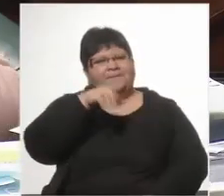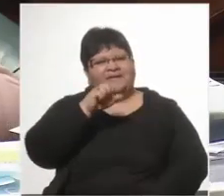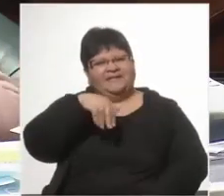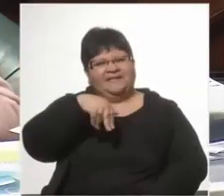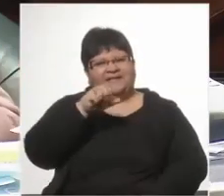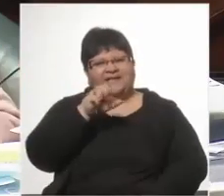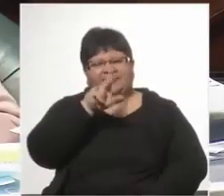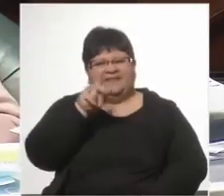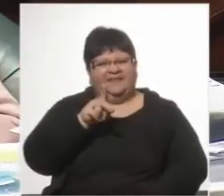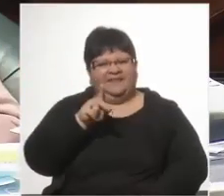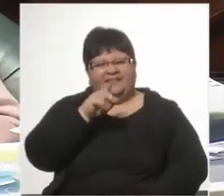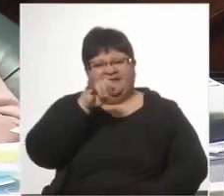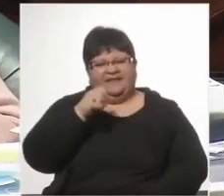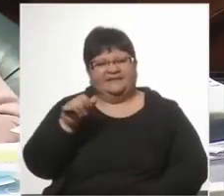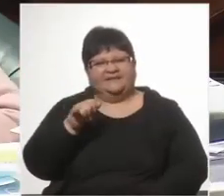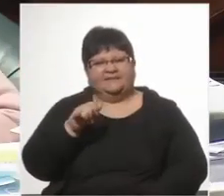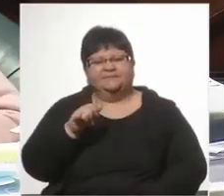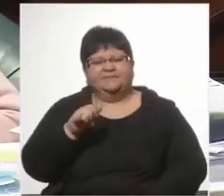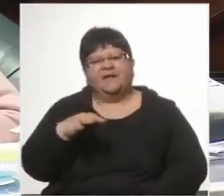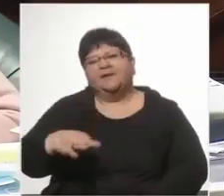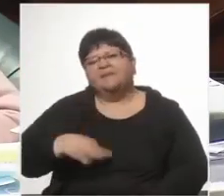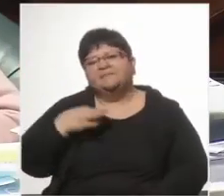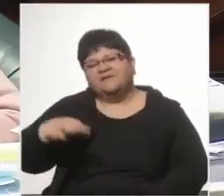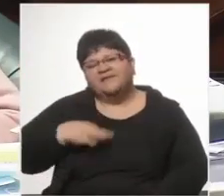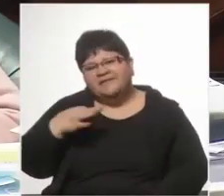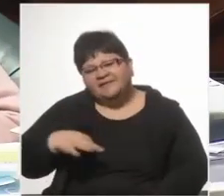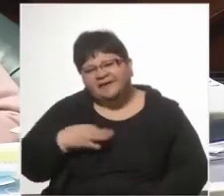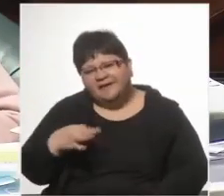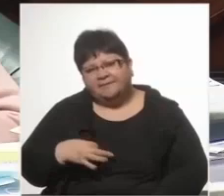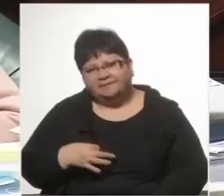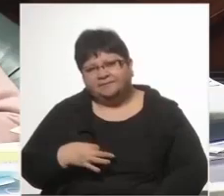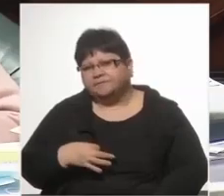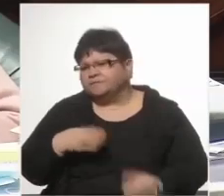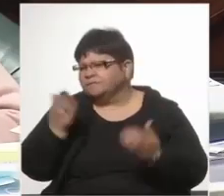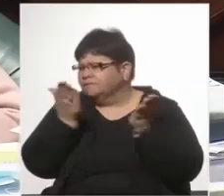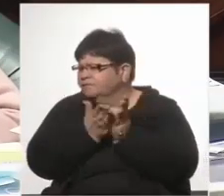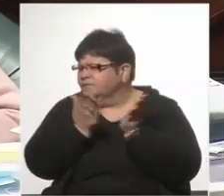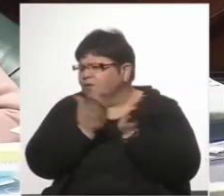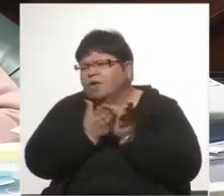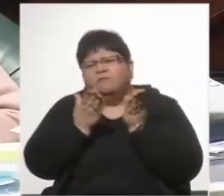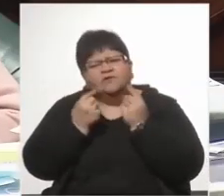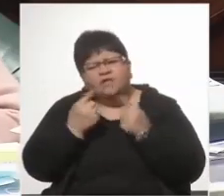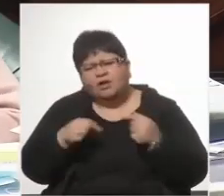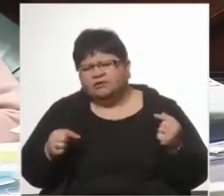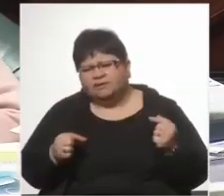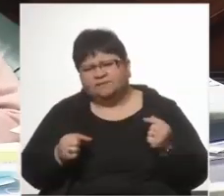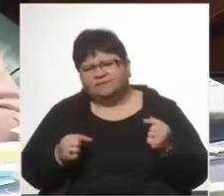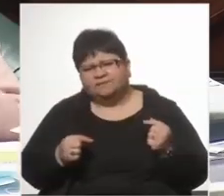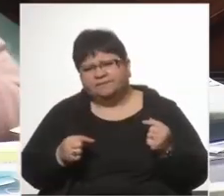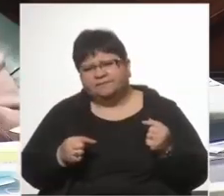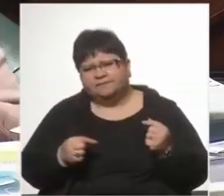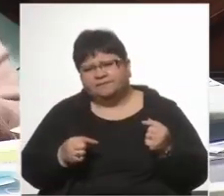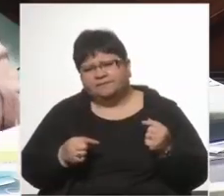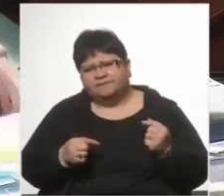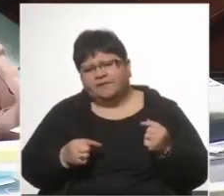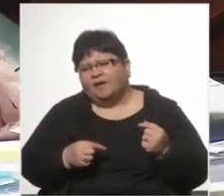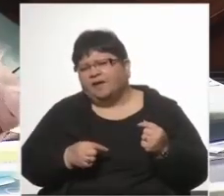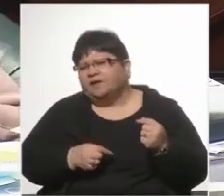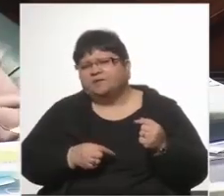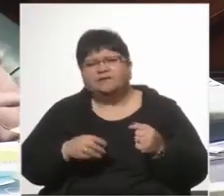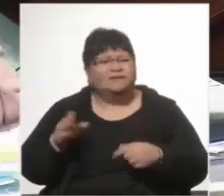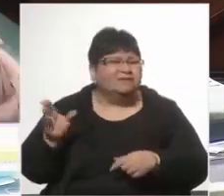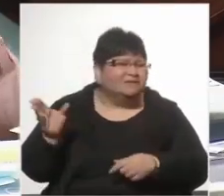vida, señora Presidente, que es larga, y he estudiado varias cosas, vi que todos los